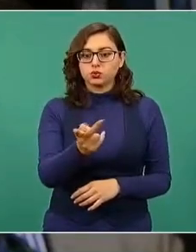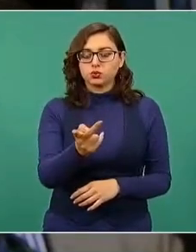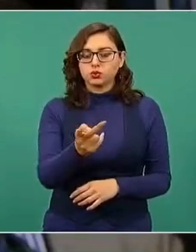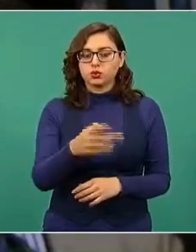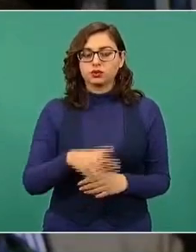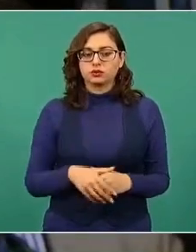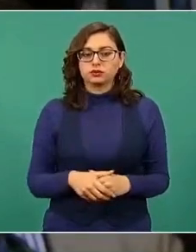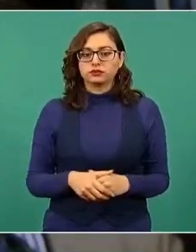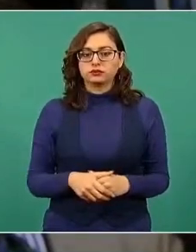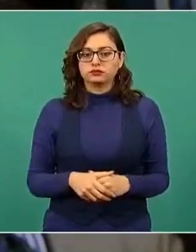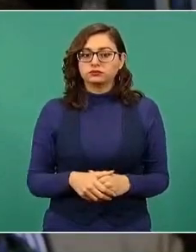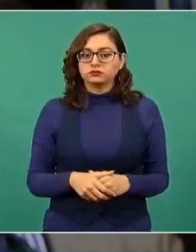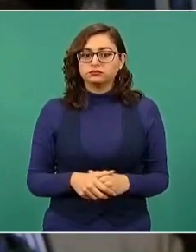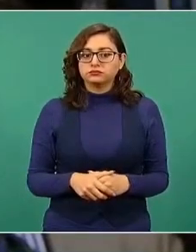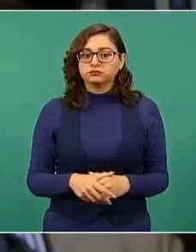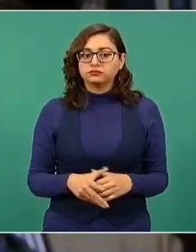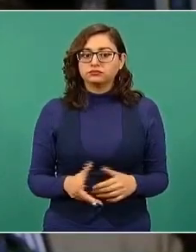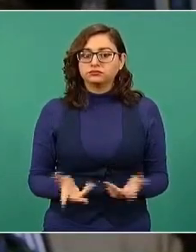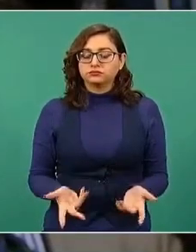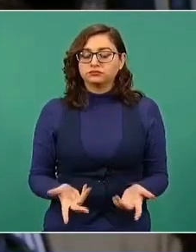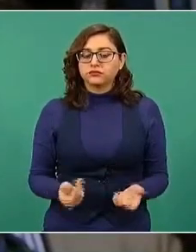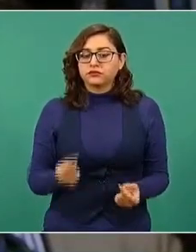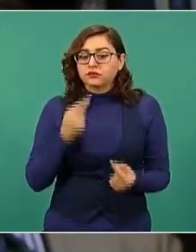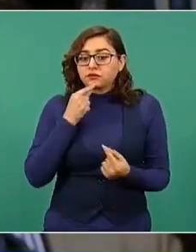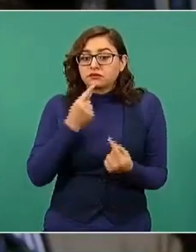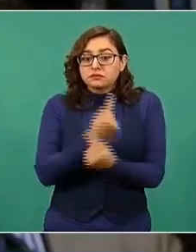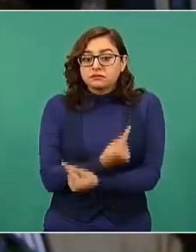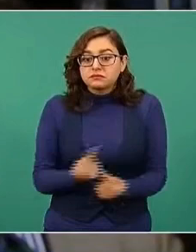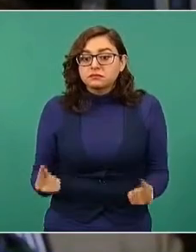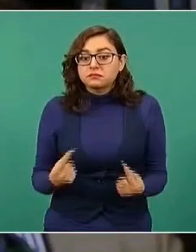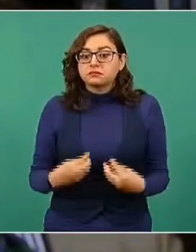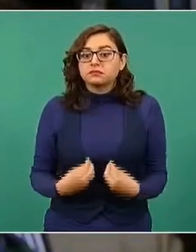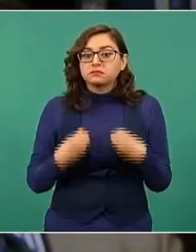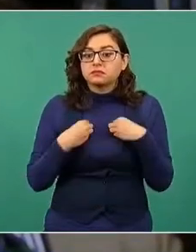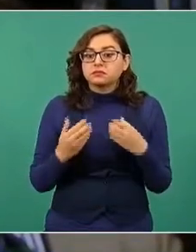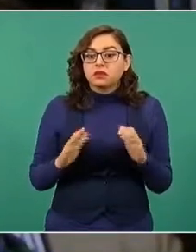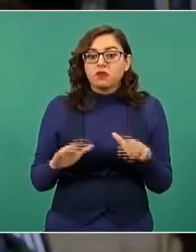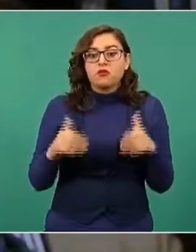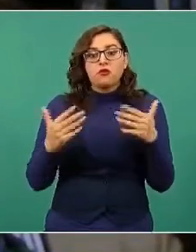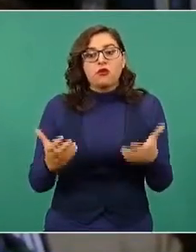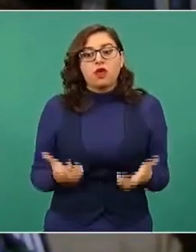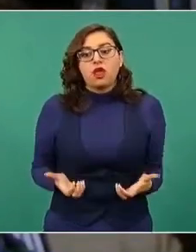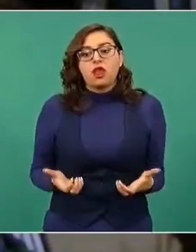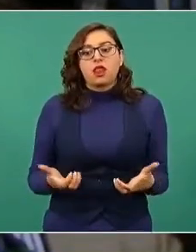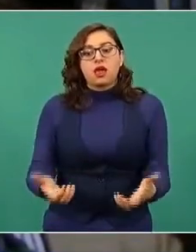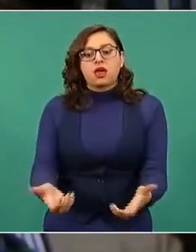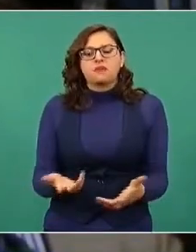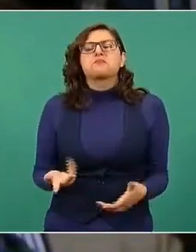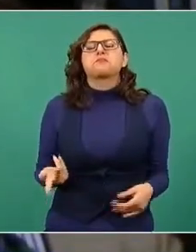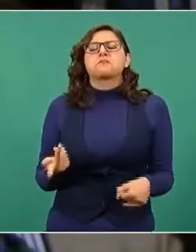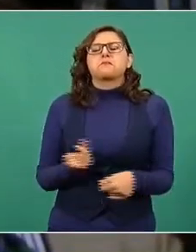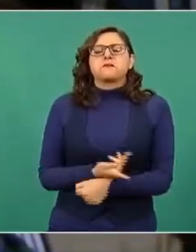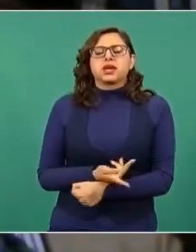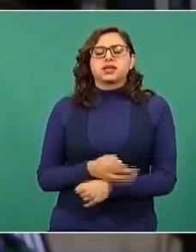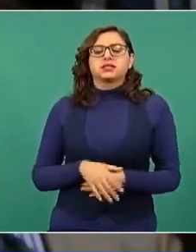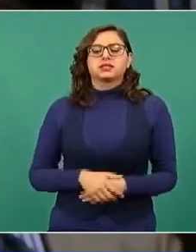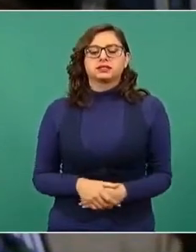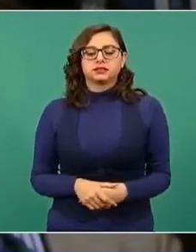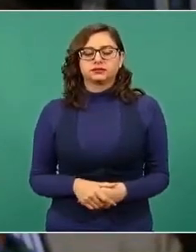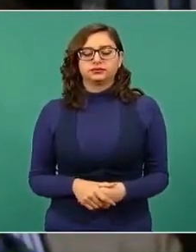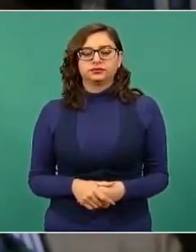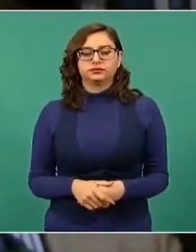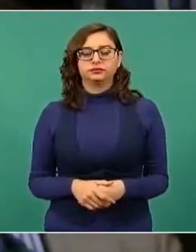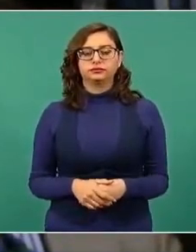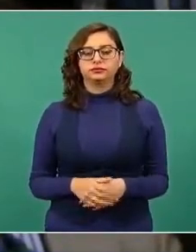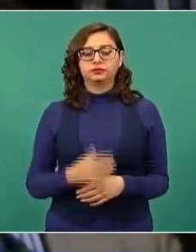¿qué pasa con los niños en situación de calle? Los niños en situación de calle son